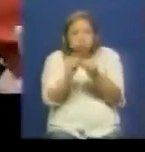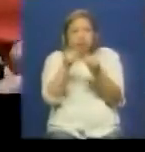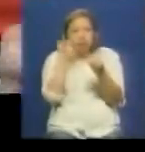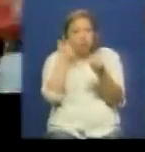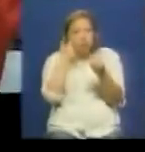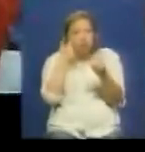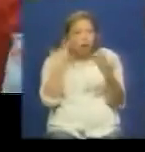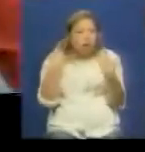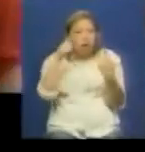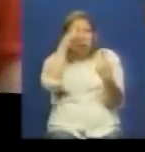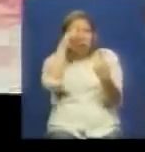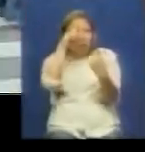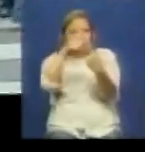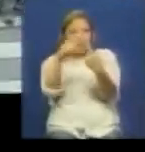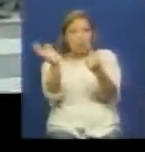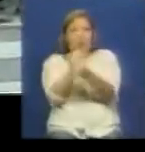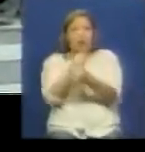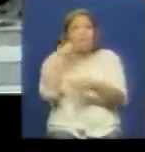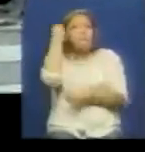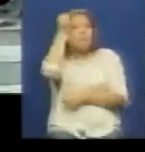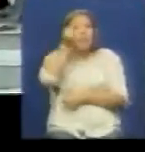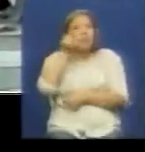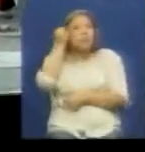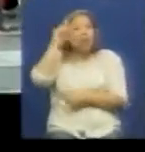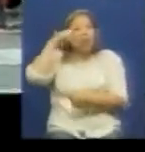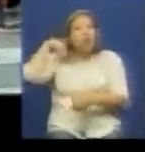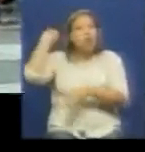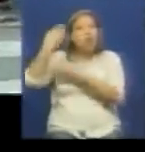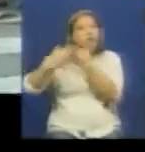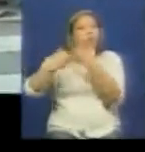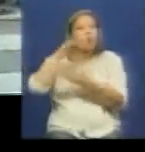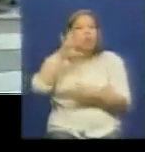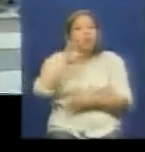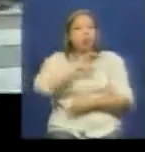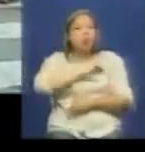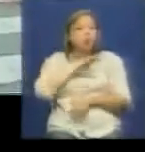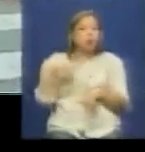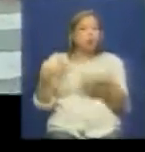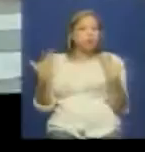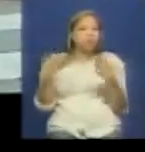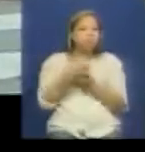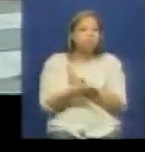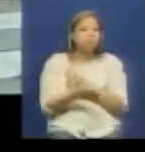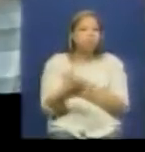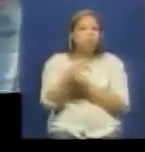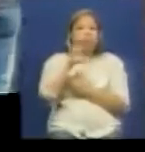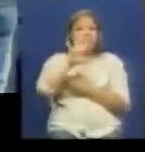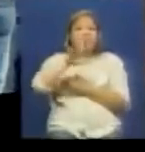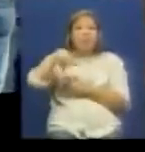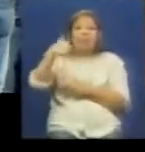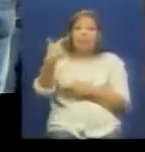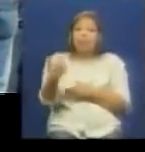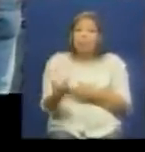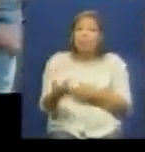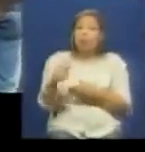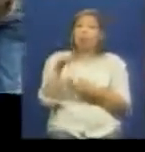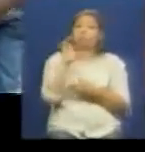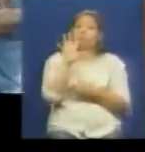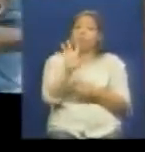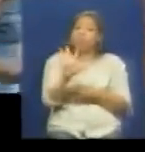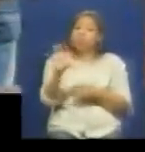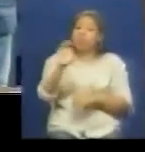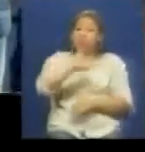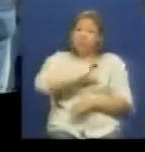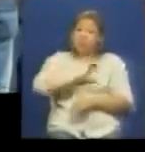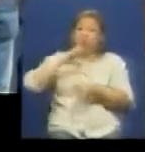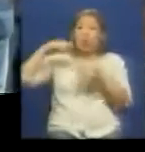enfocándonos a lo que nos viene que no crean que ellos ganaron la presidencia aquí estamos después del 5 el pueblo se va a